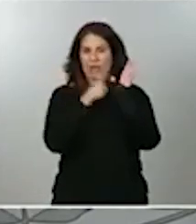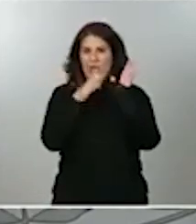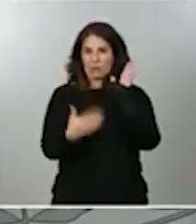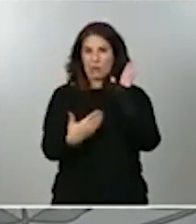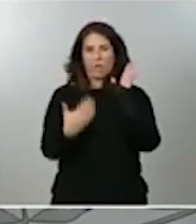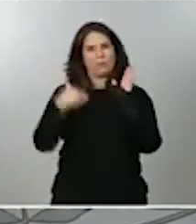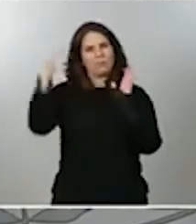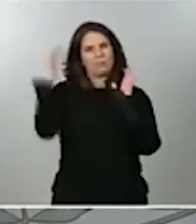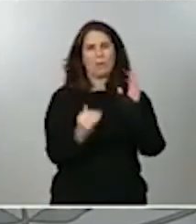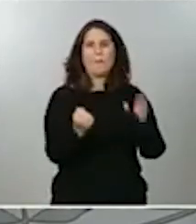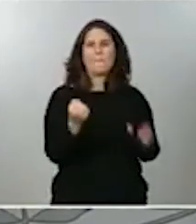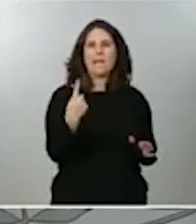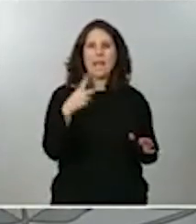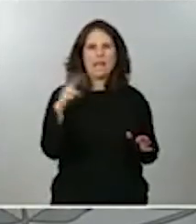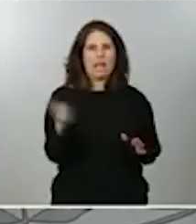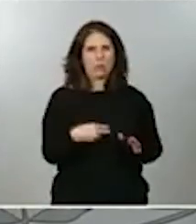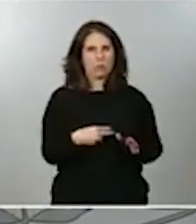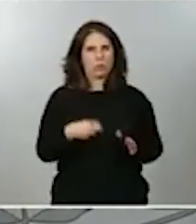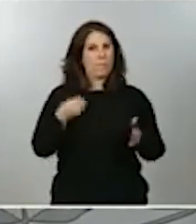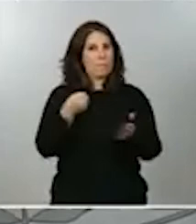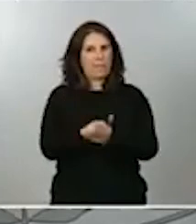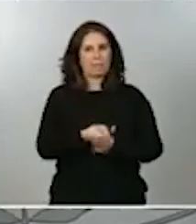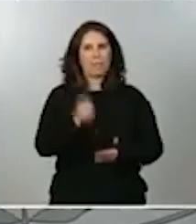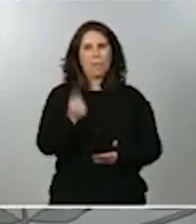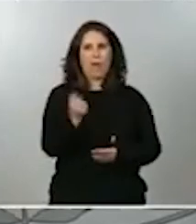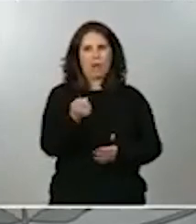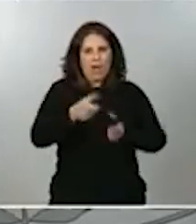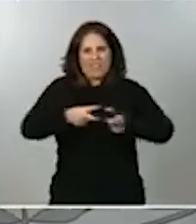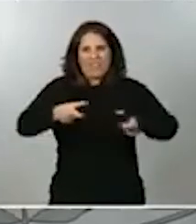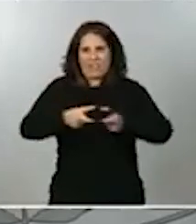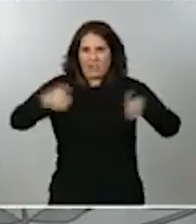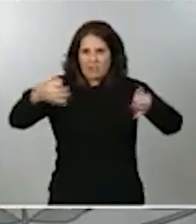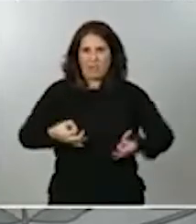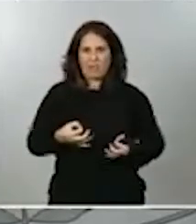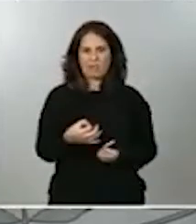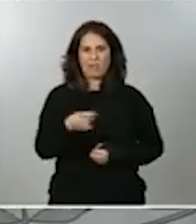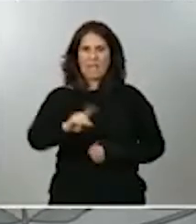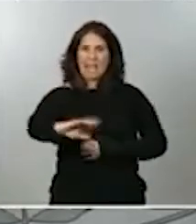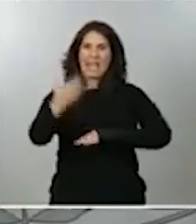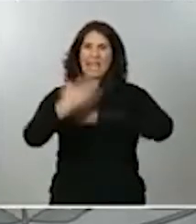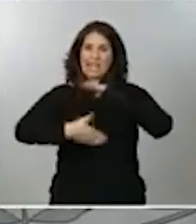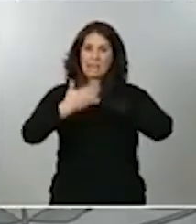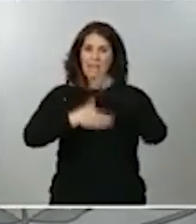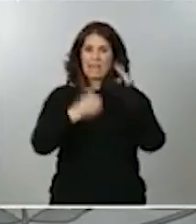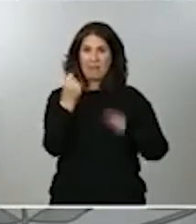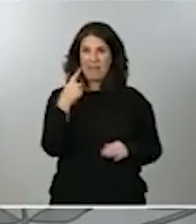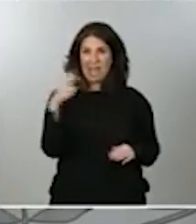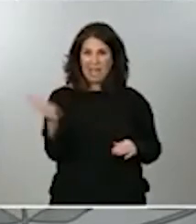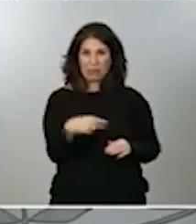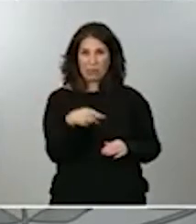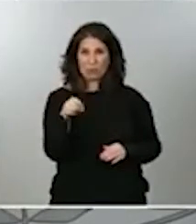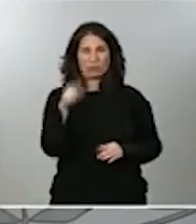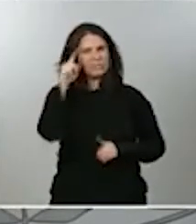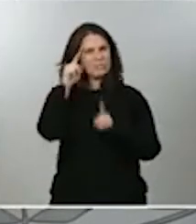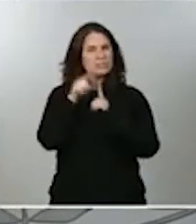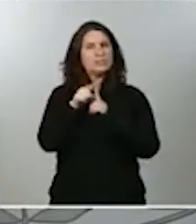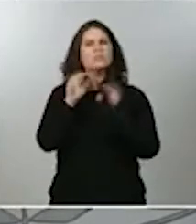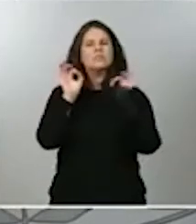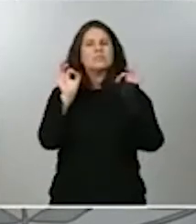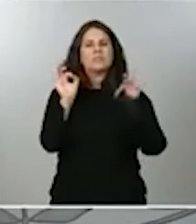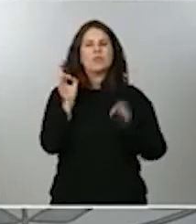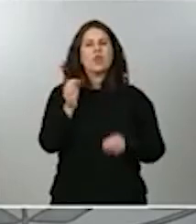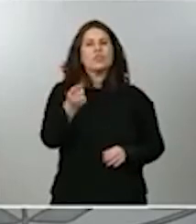euros. Quiero aclarar que este paso, este límite que se establece en 1.000 euros se hace para operaciones que se realizan